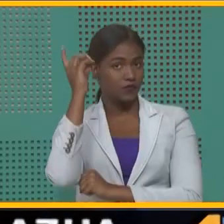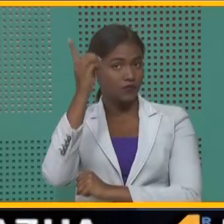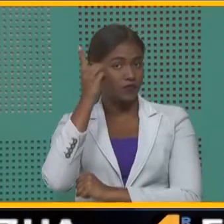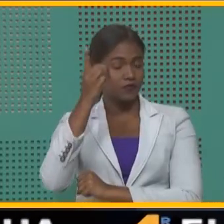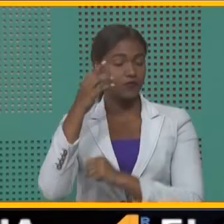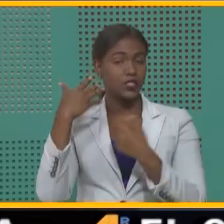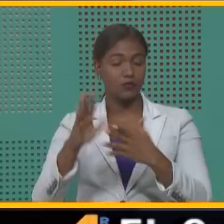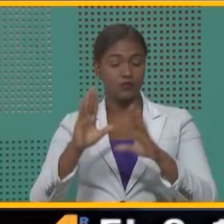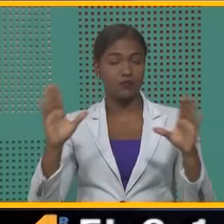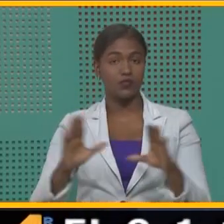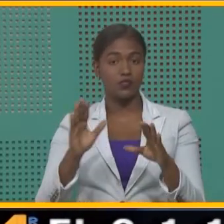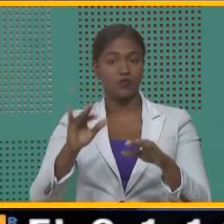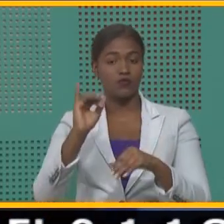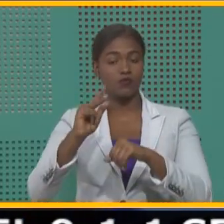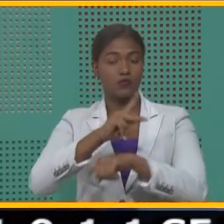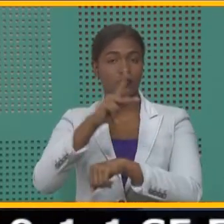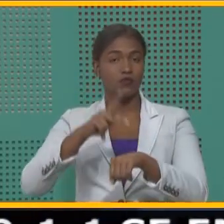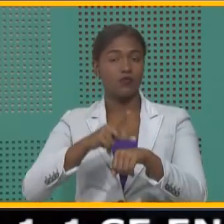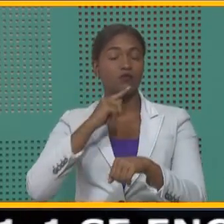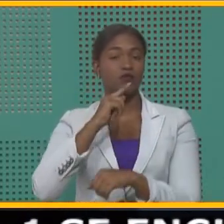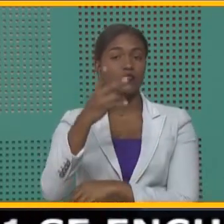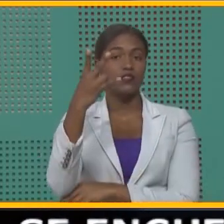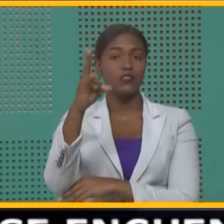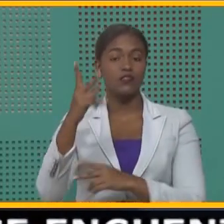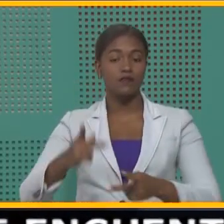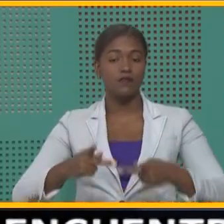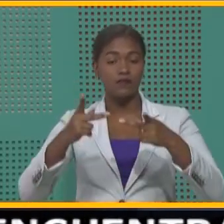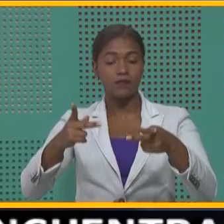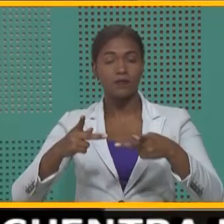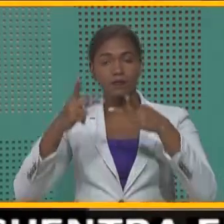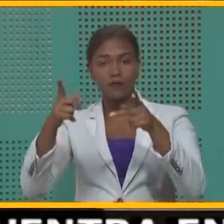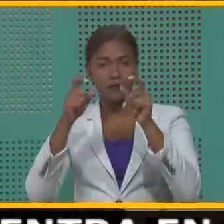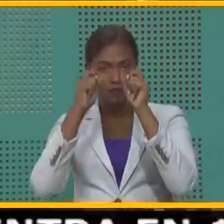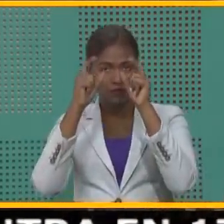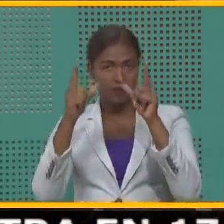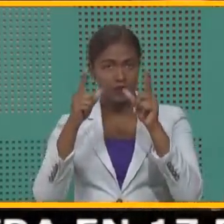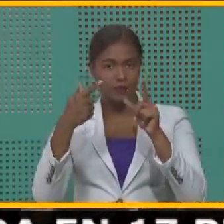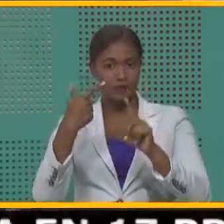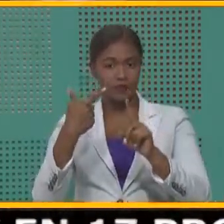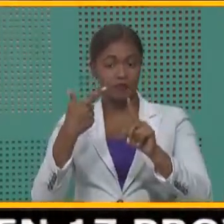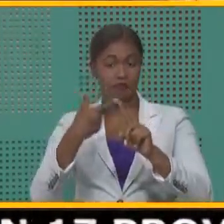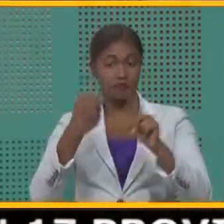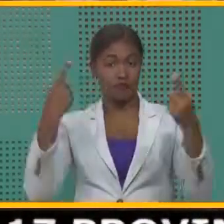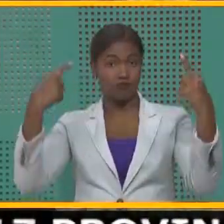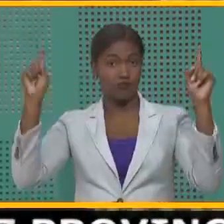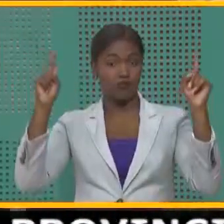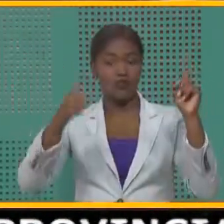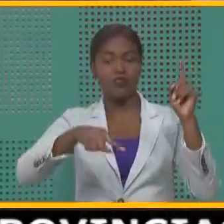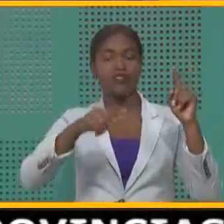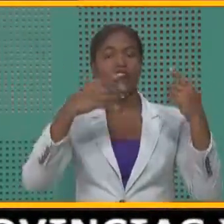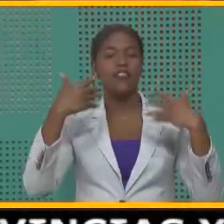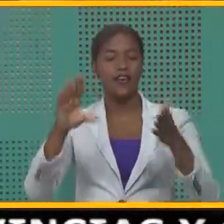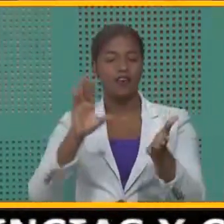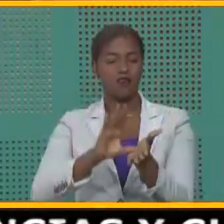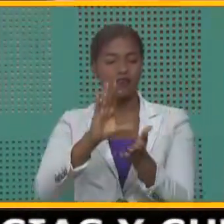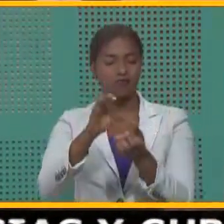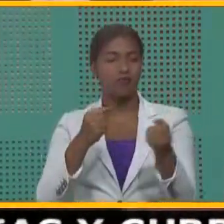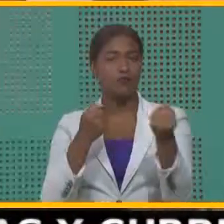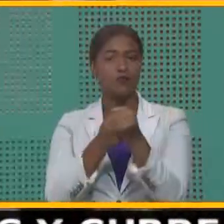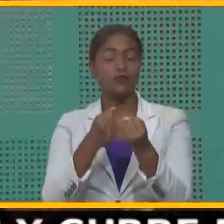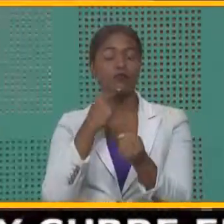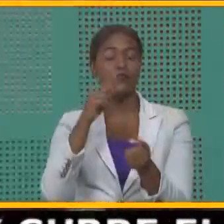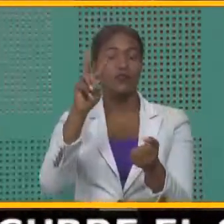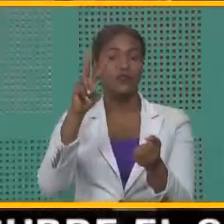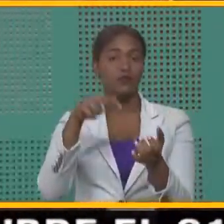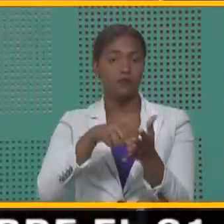a esta provincia 17 visitas sorpresa, resultado de las cuales se han invertido 2